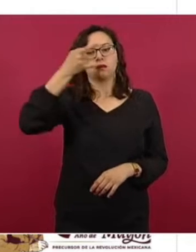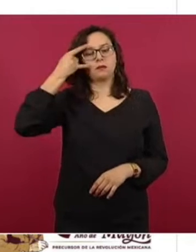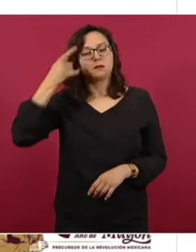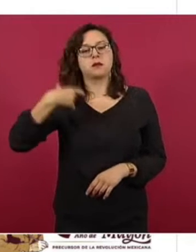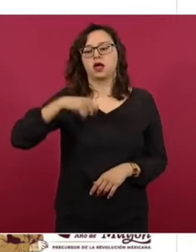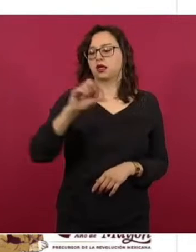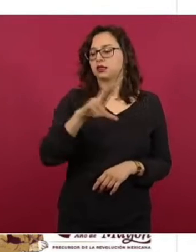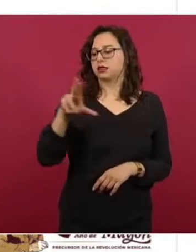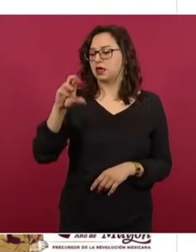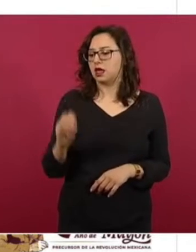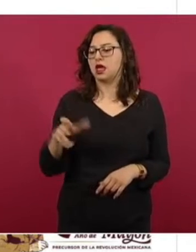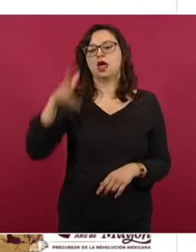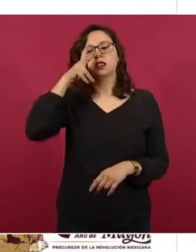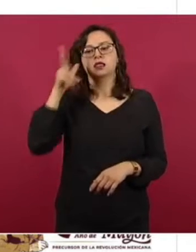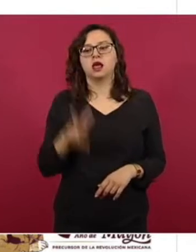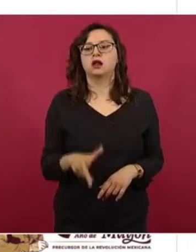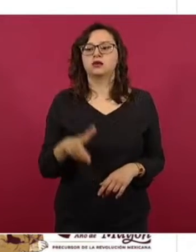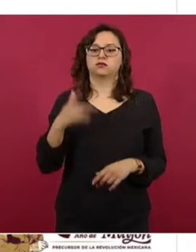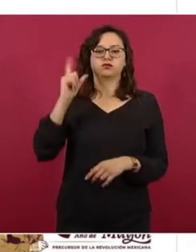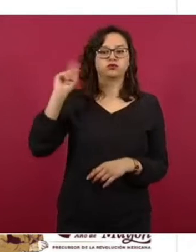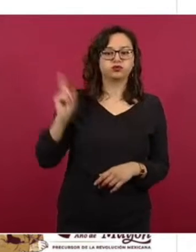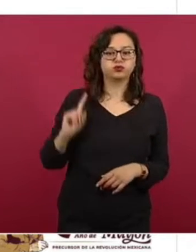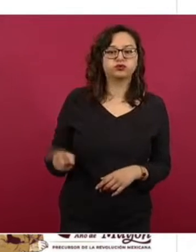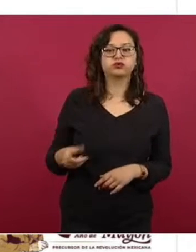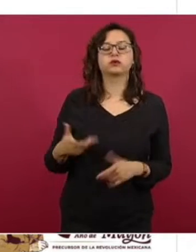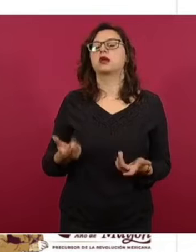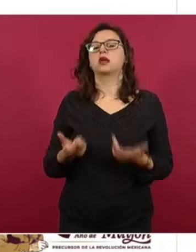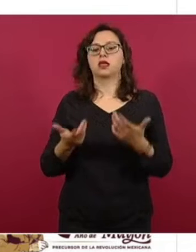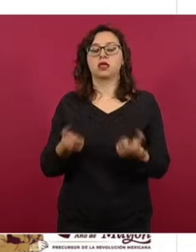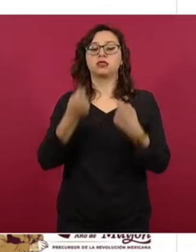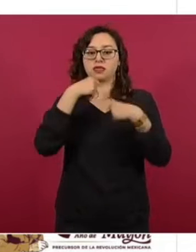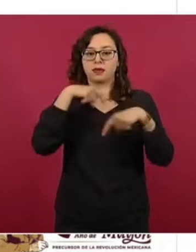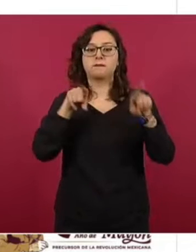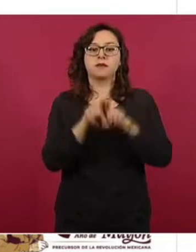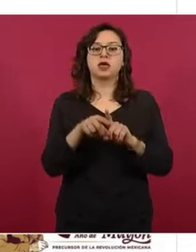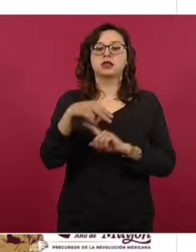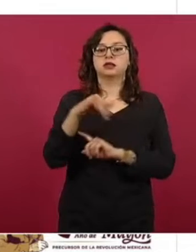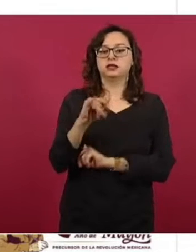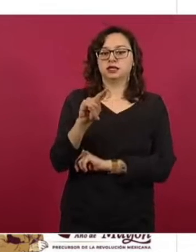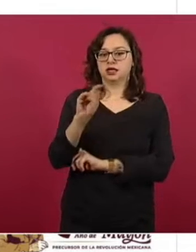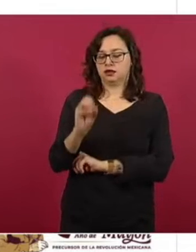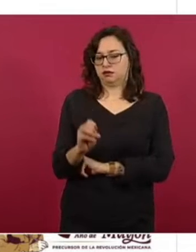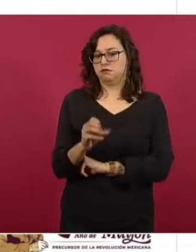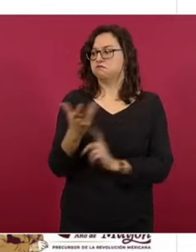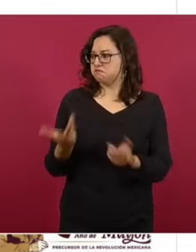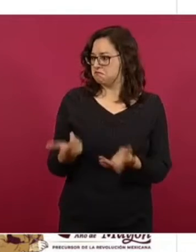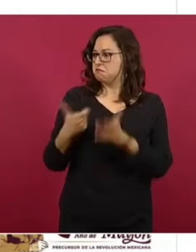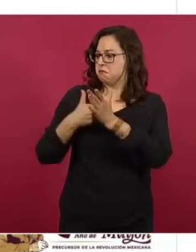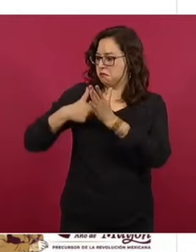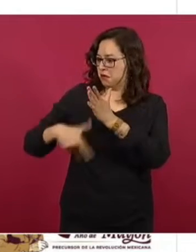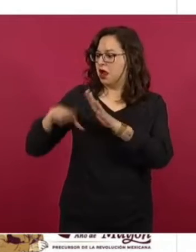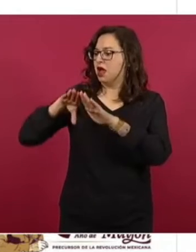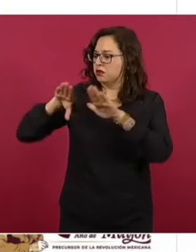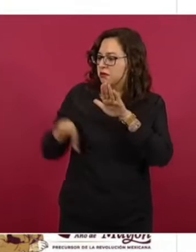Roo, Hidalgo y Zacatecas. Gas Express Nieto también es un ejemplo de estar por abajo del